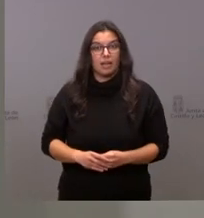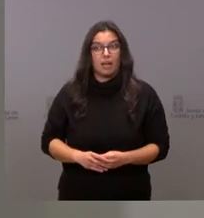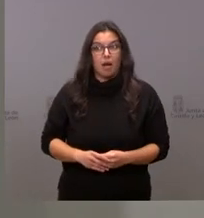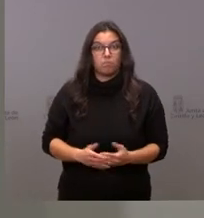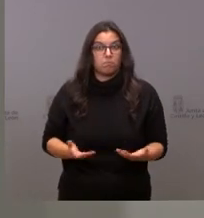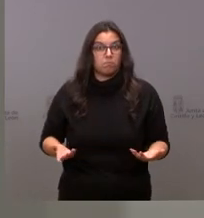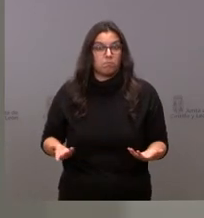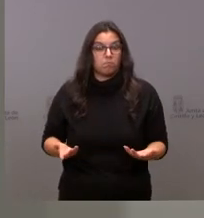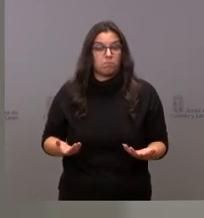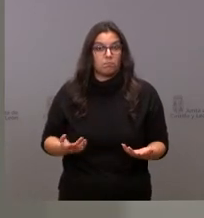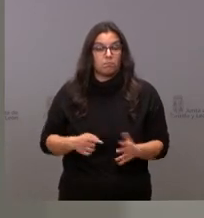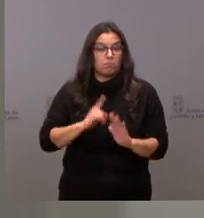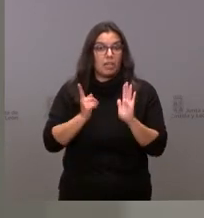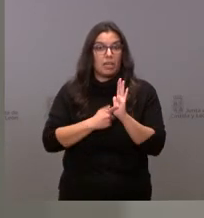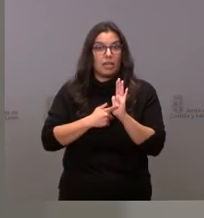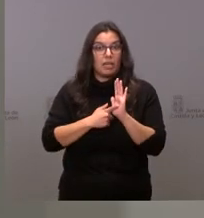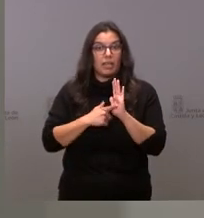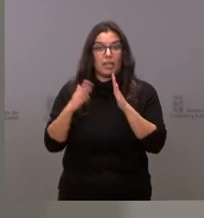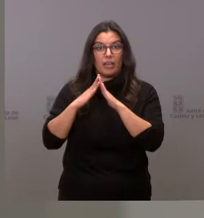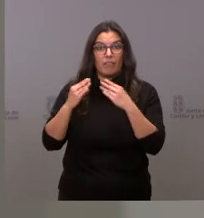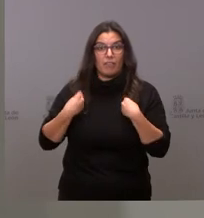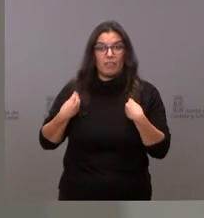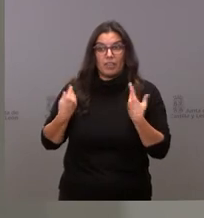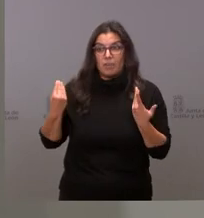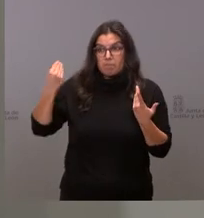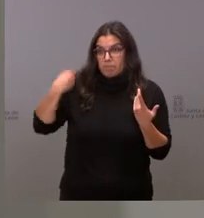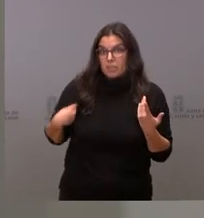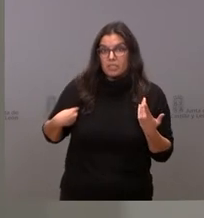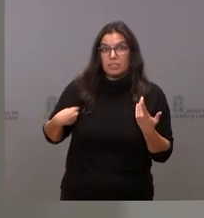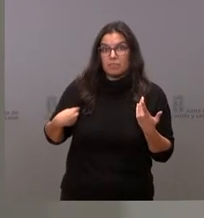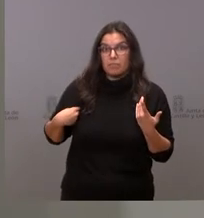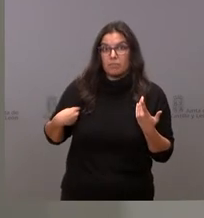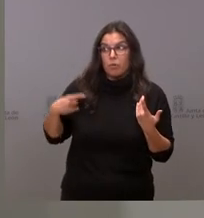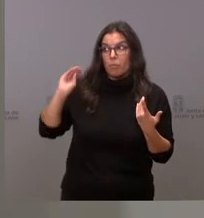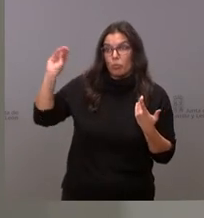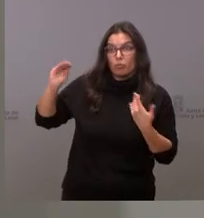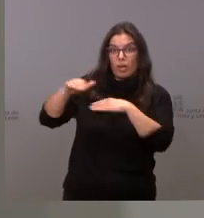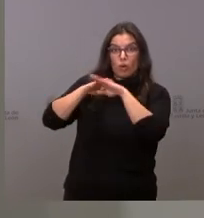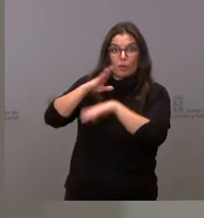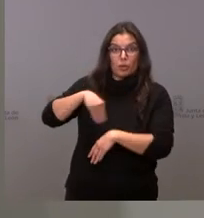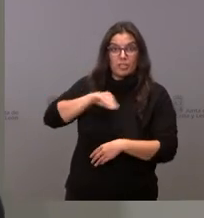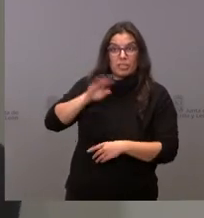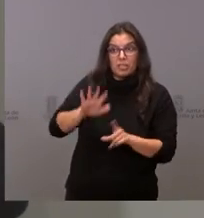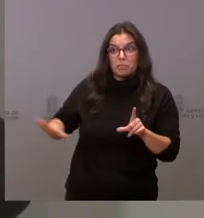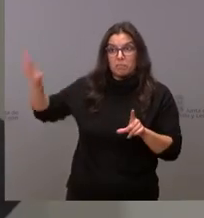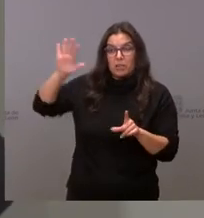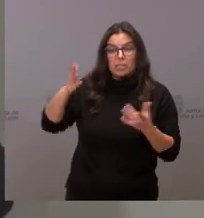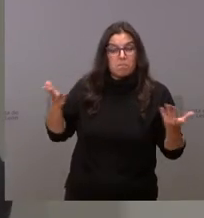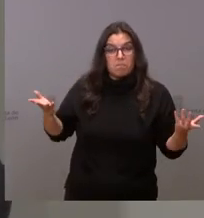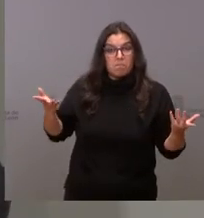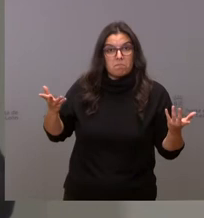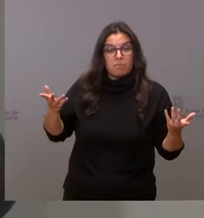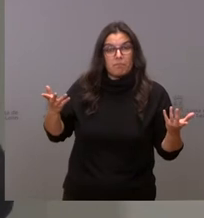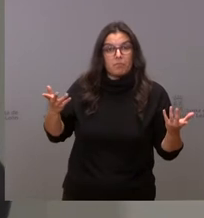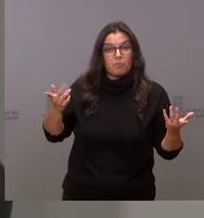la ley de vivienda se aplicará según está previsto es una pregunta para el gobierno que nosotros no ejercemos